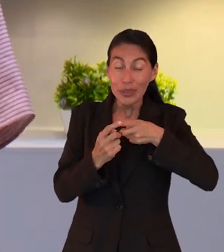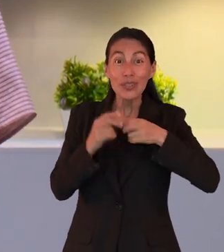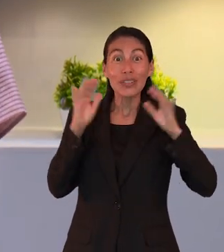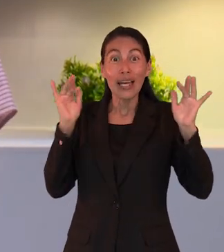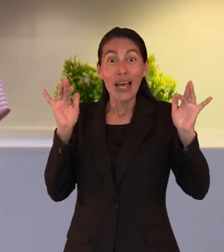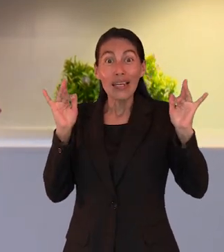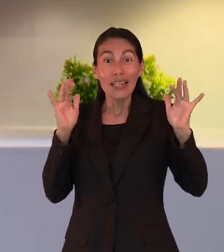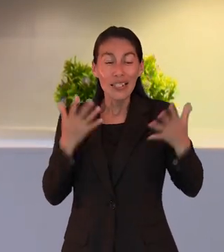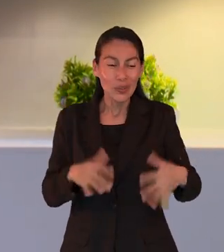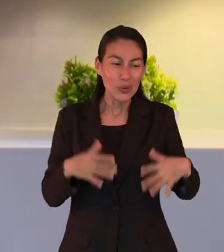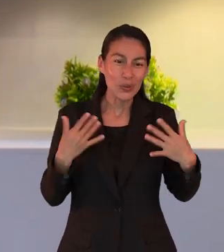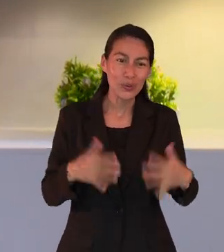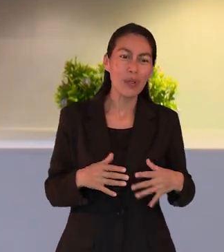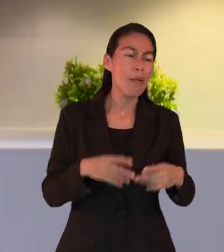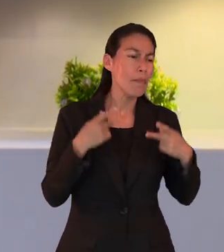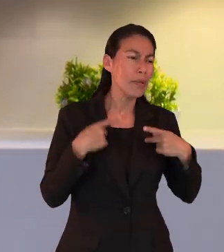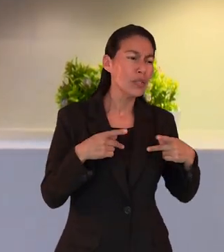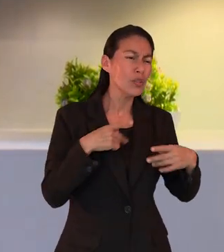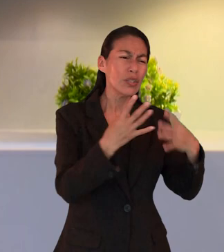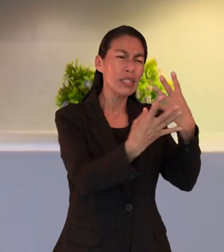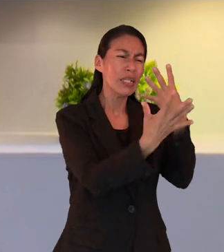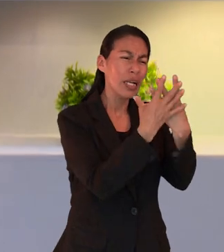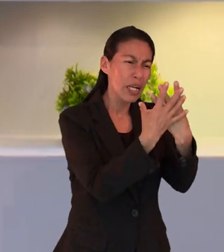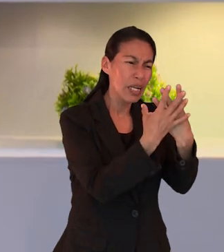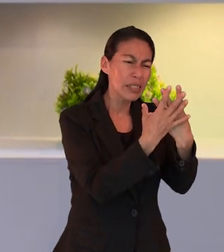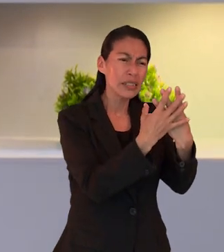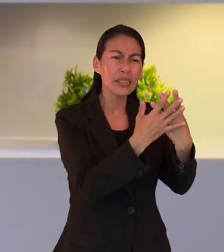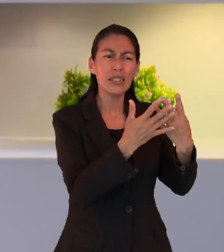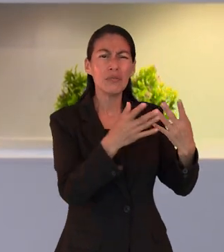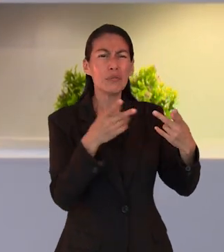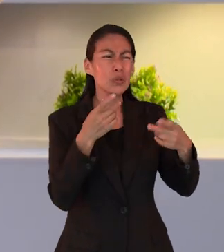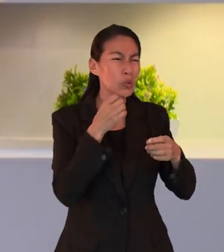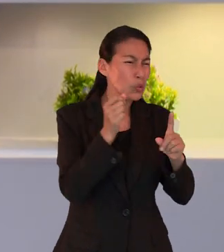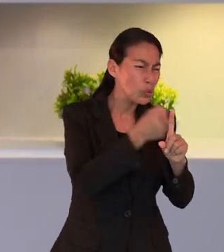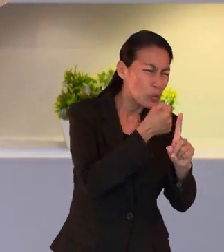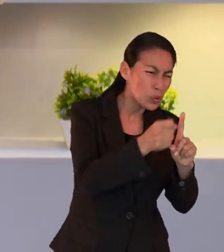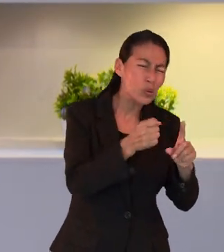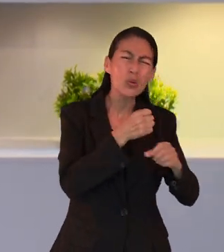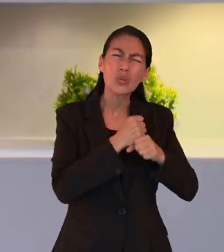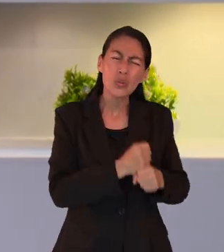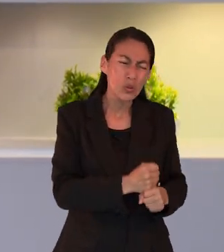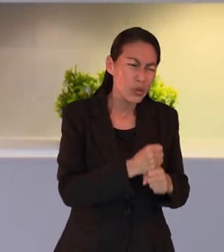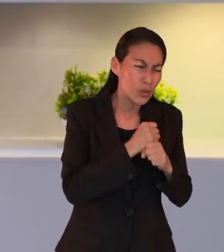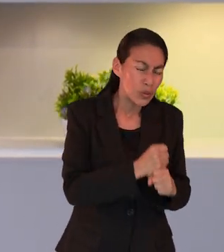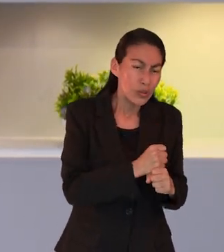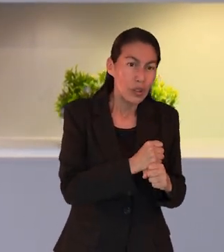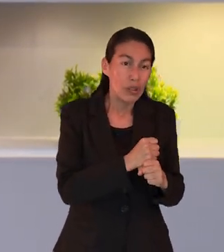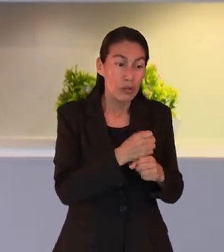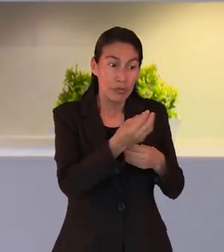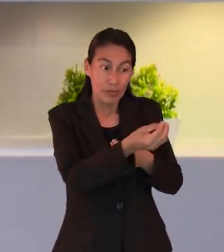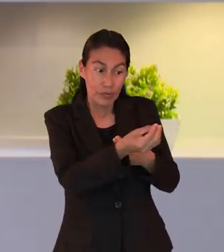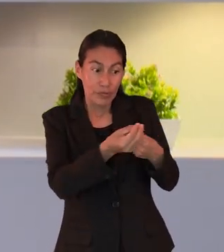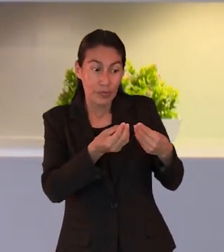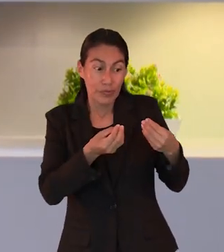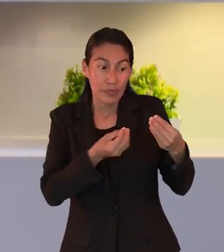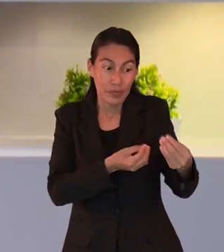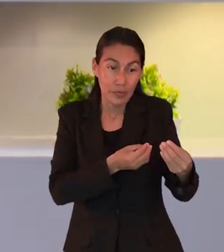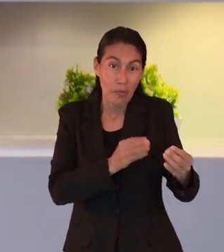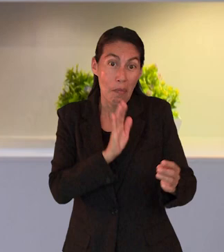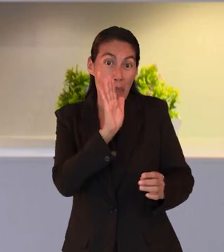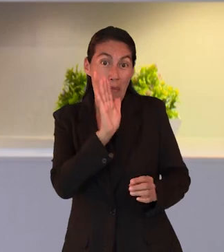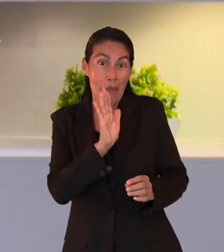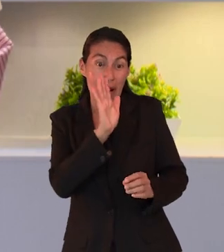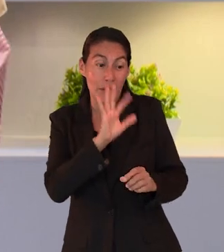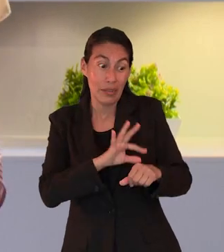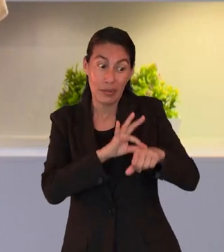hospedaron ángeles. Acordaos de los presos como si estuvierais presos juntamente con ellos, y de los maltratados